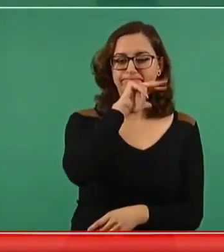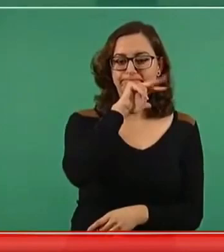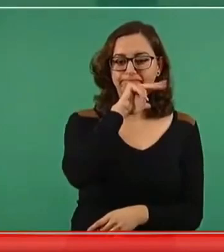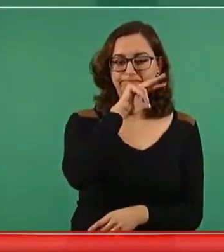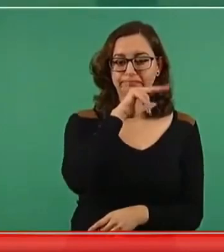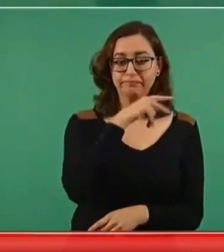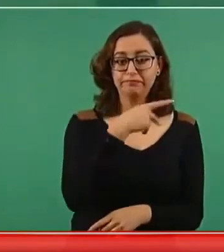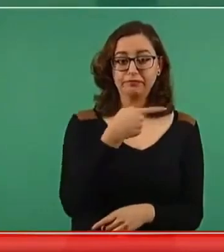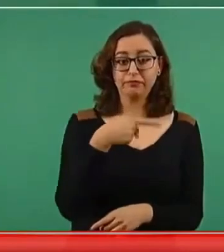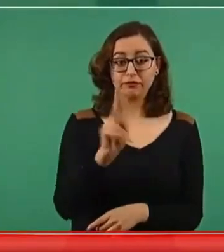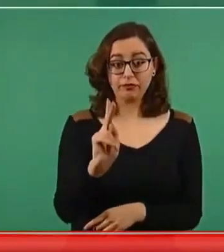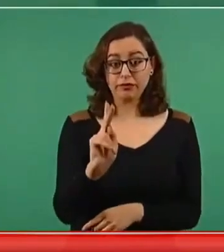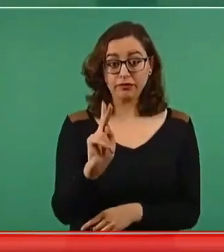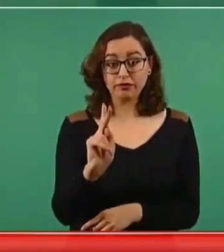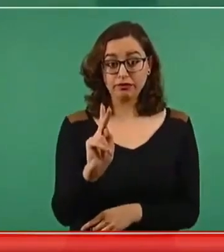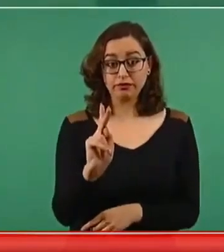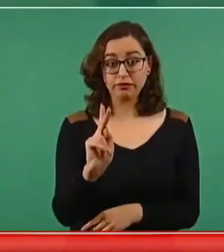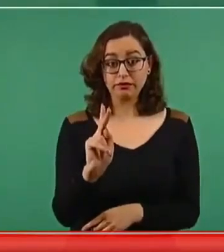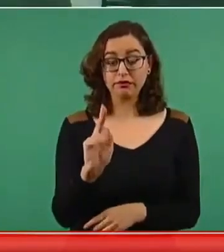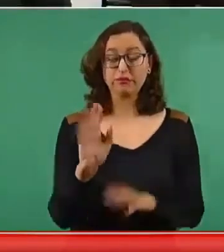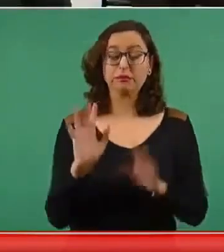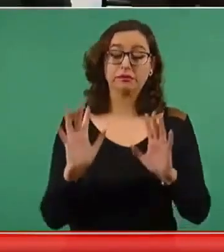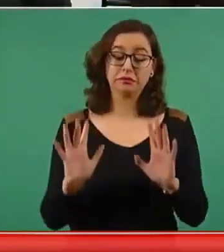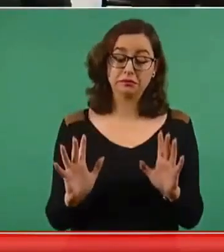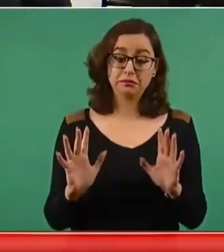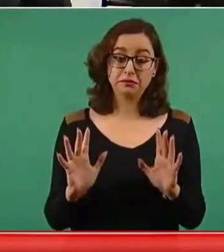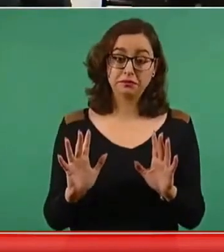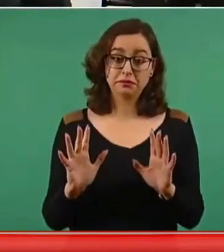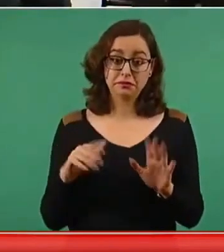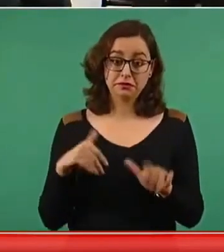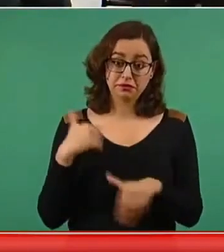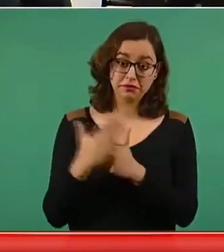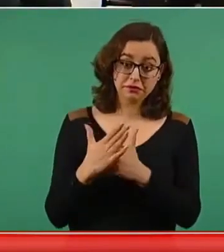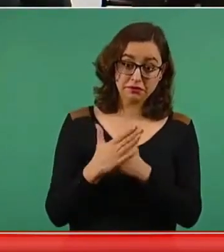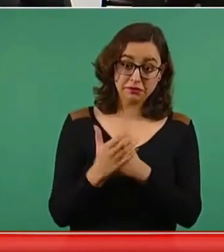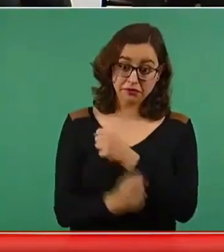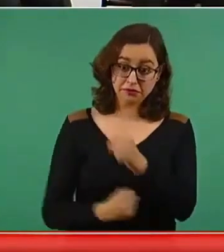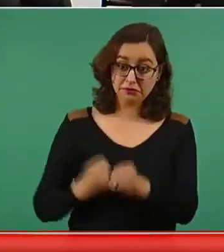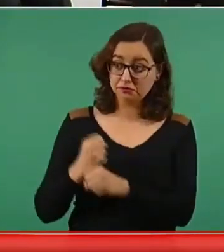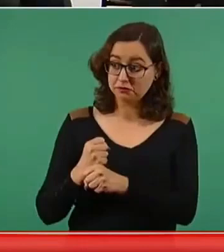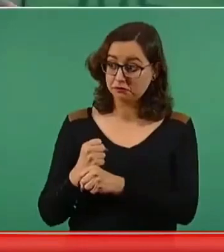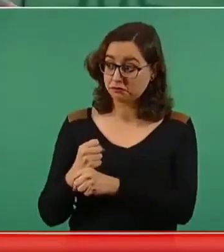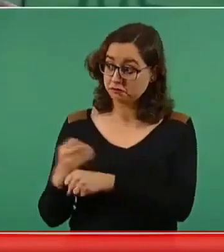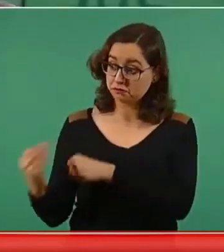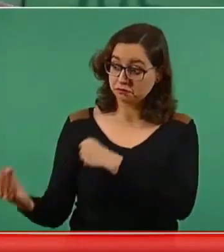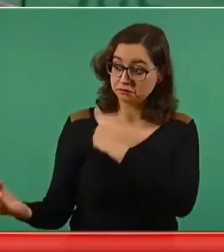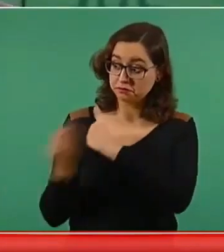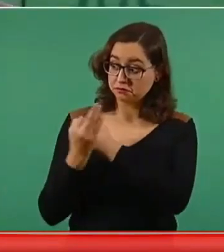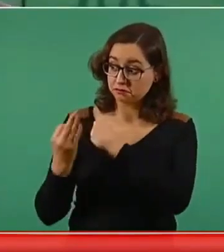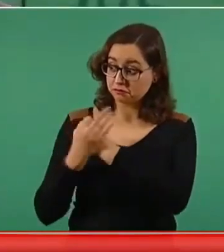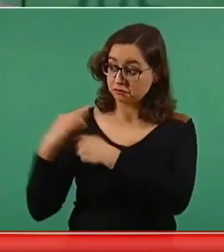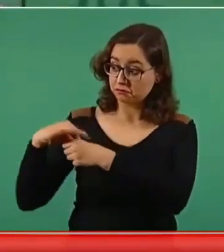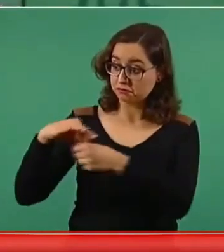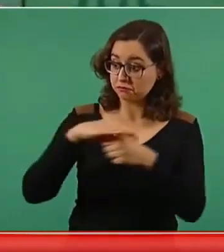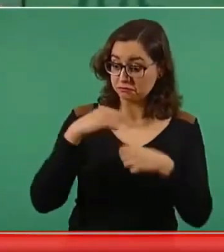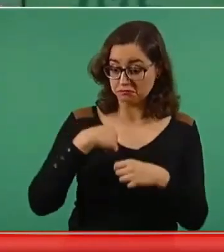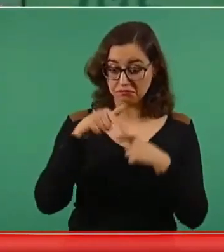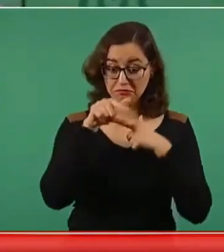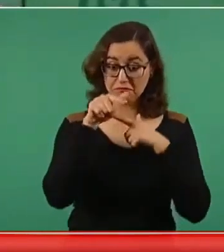Pero si llego a finales de septiembre del 24,